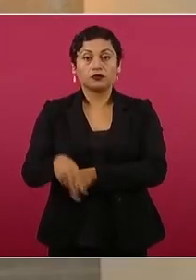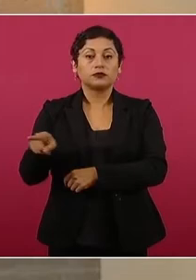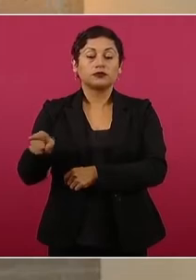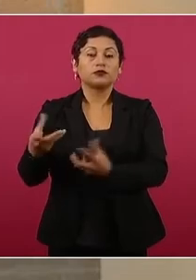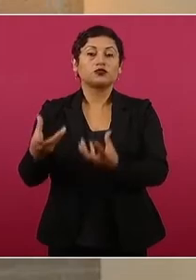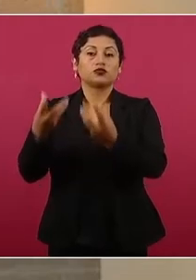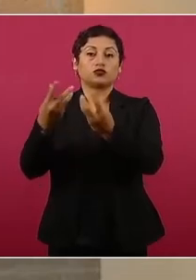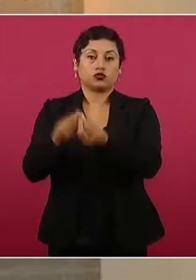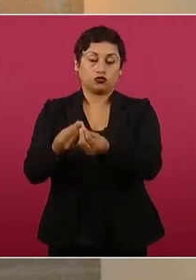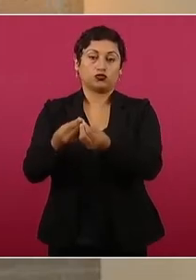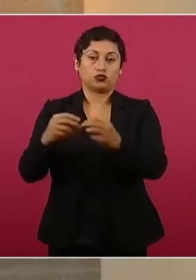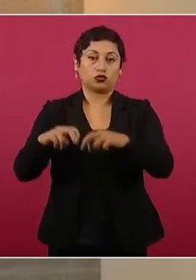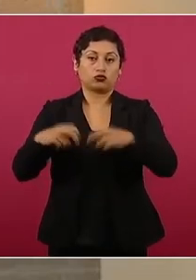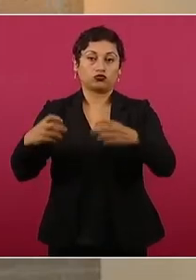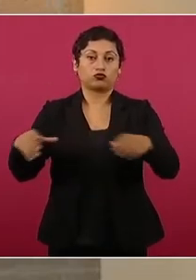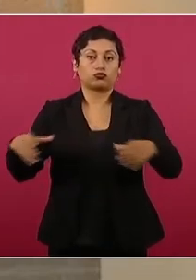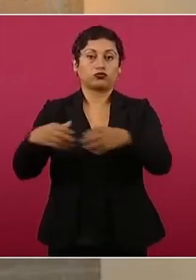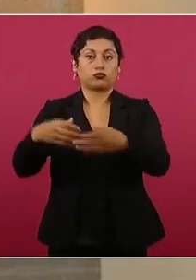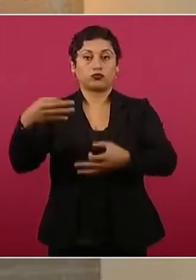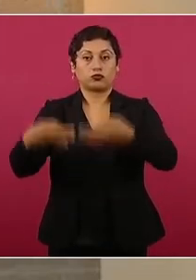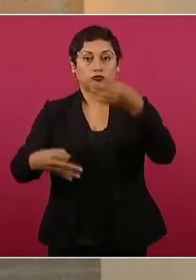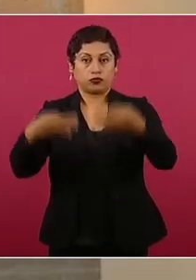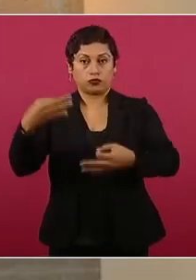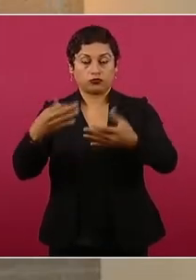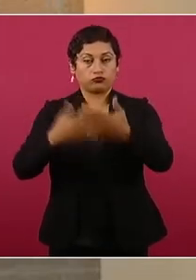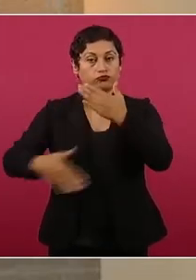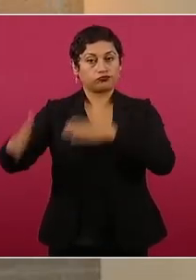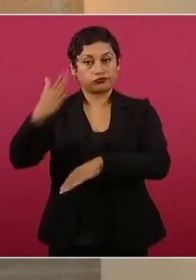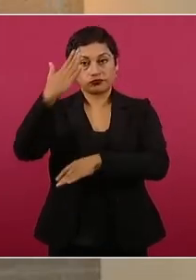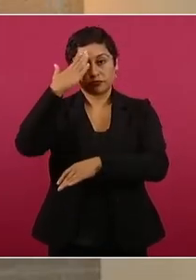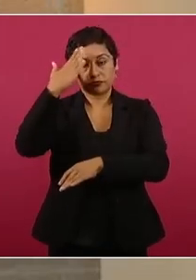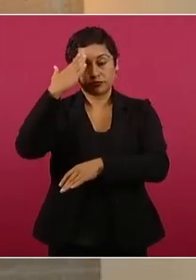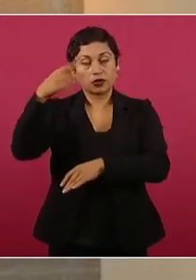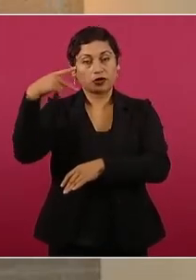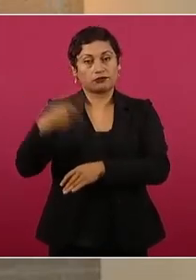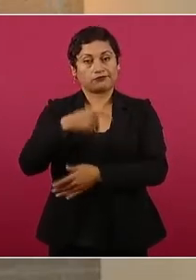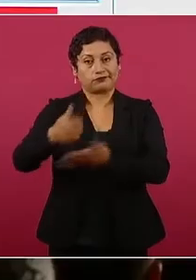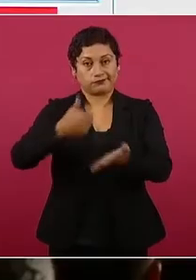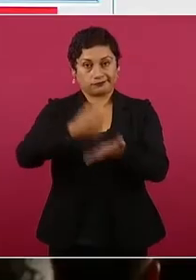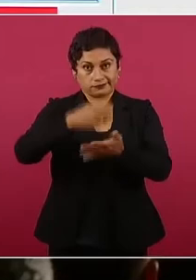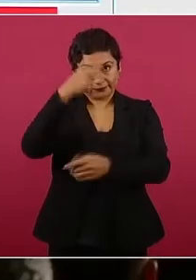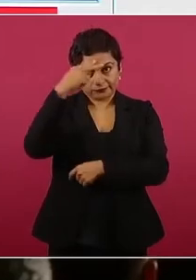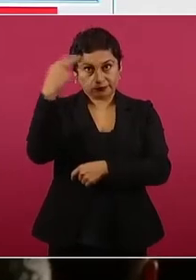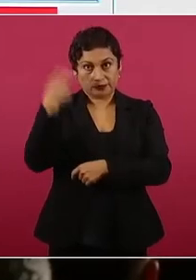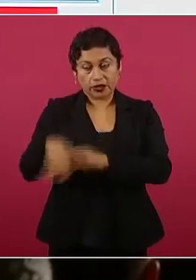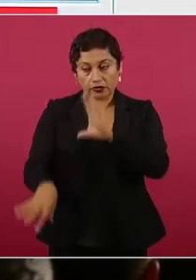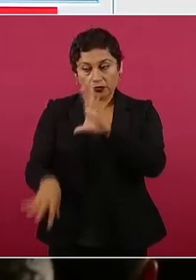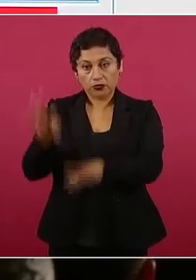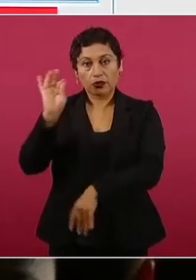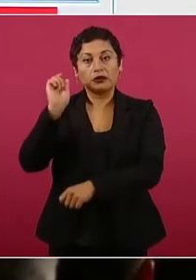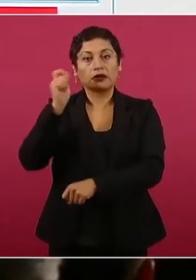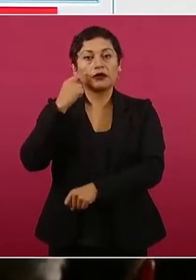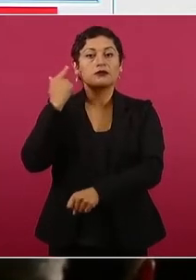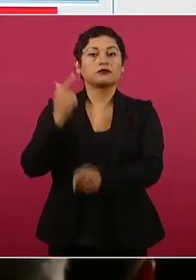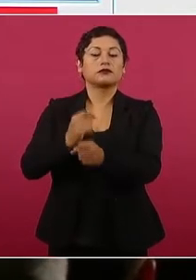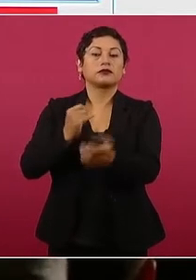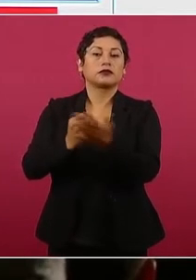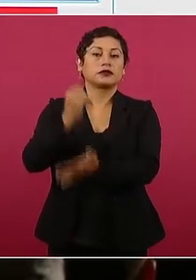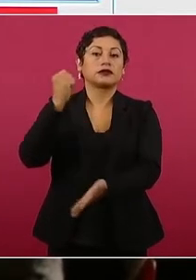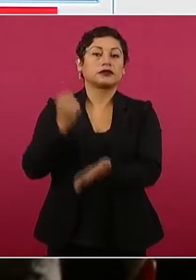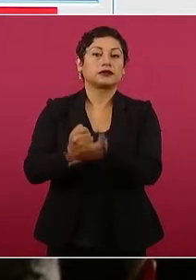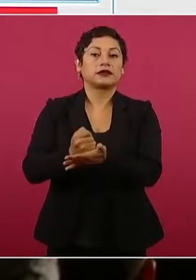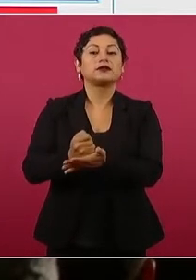Judicial, ante el Tribunal Superior de Justicia de la Ciudad de México, damos cuenta de la sentencia de 57